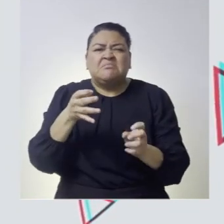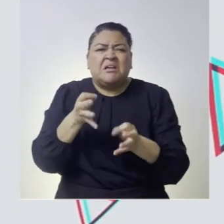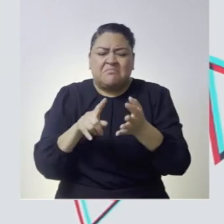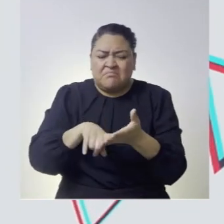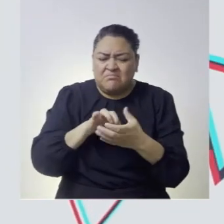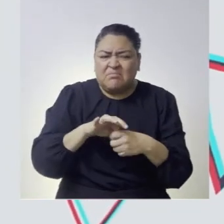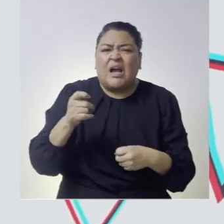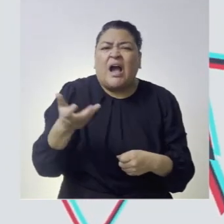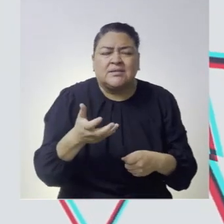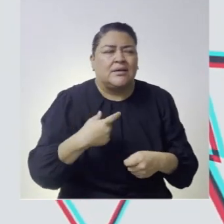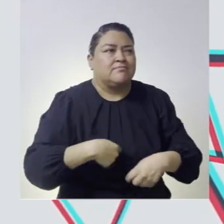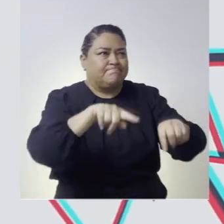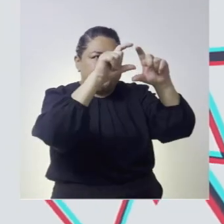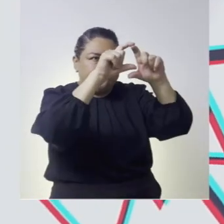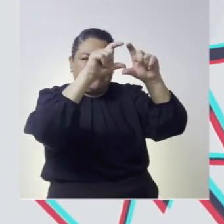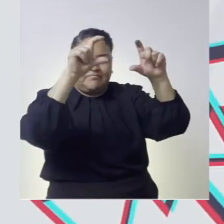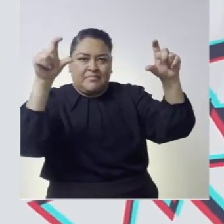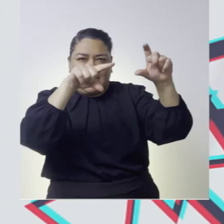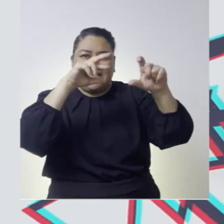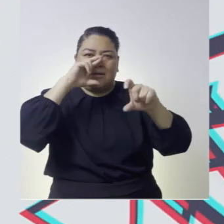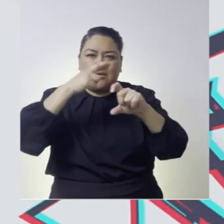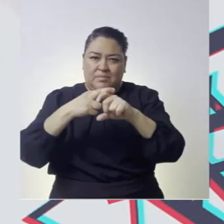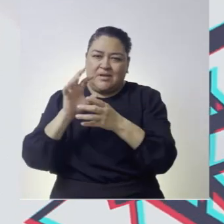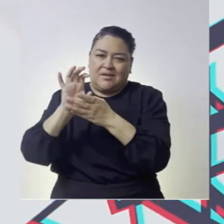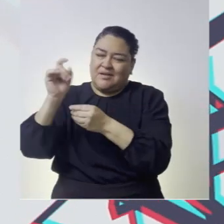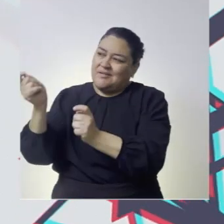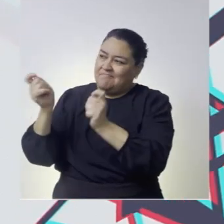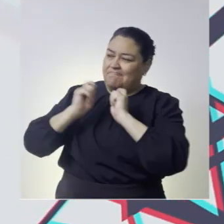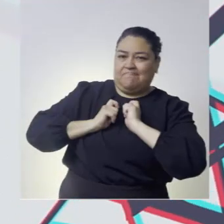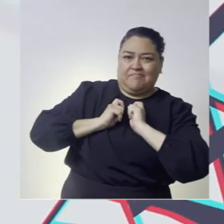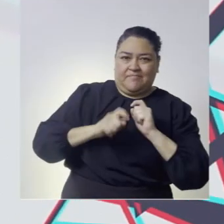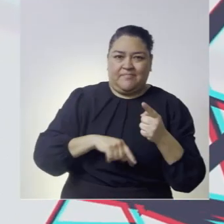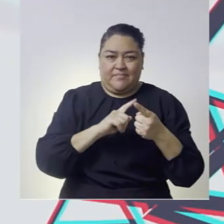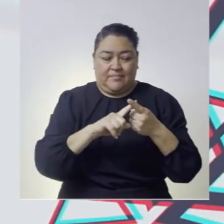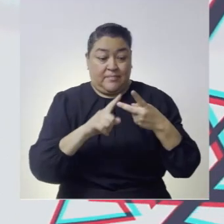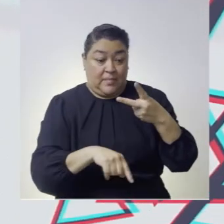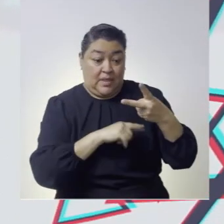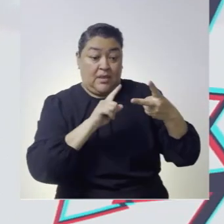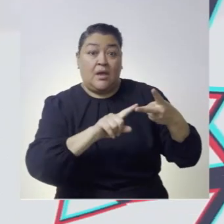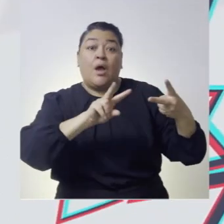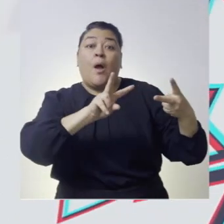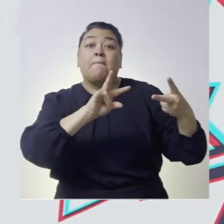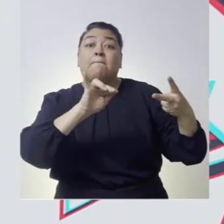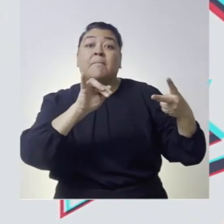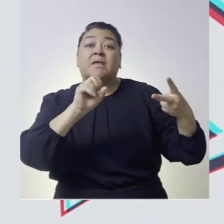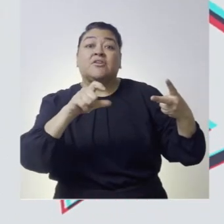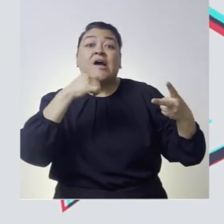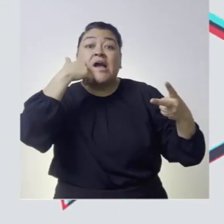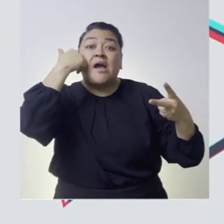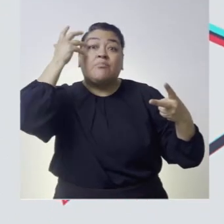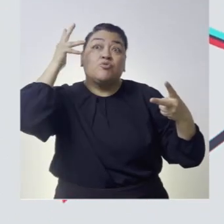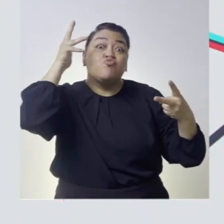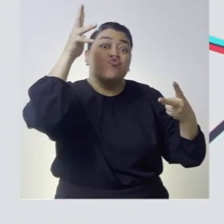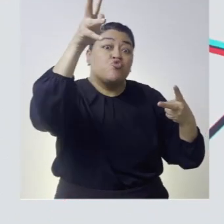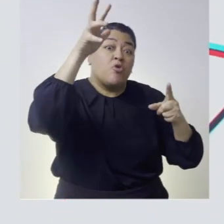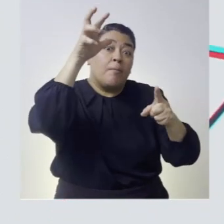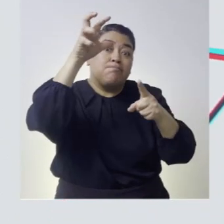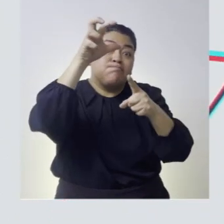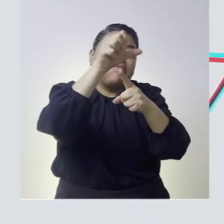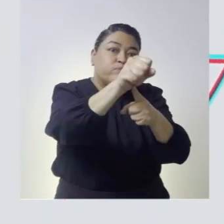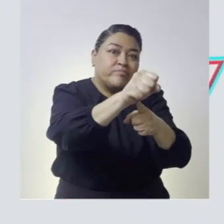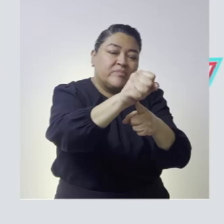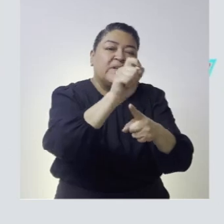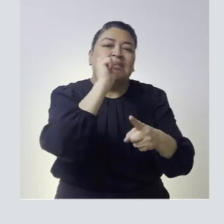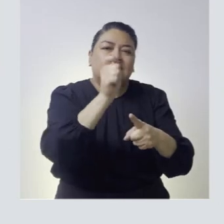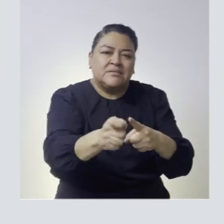fundamental del tribunal electoral que deriva de su mandato constitucional la visión es la declaración del futuro deseado de la